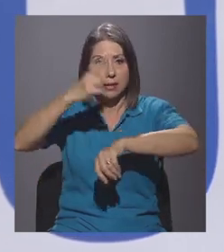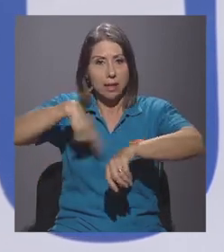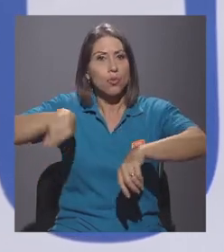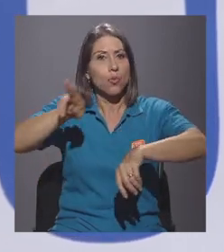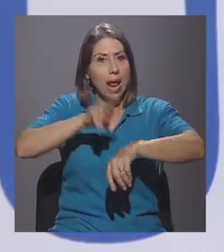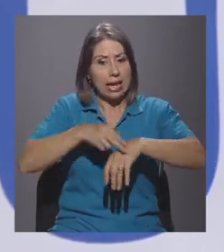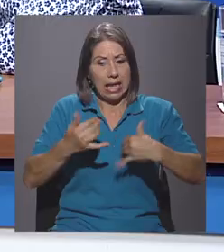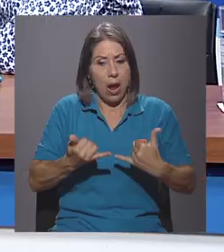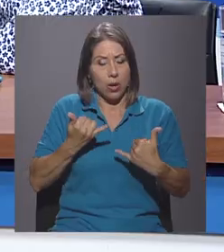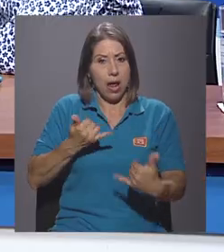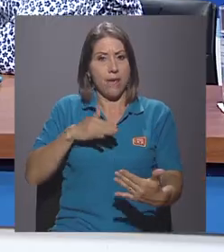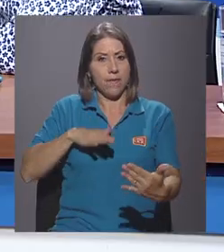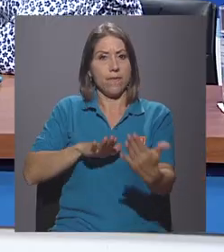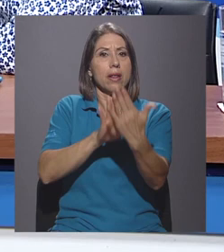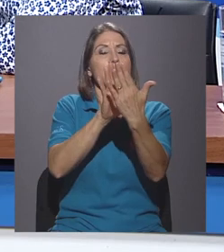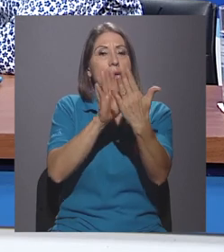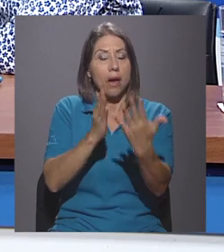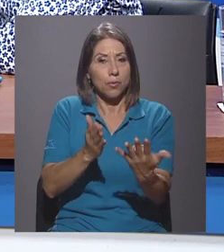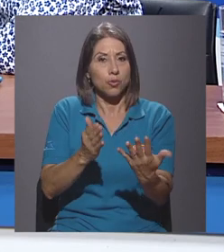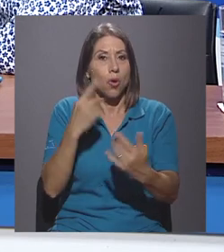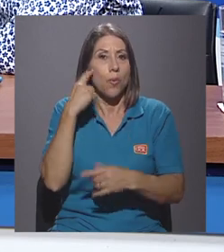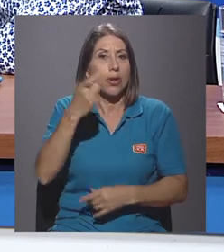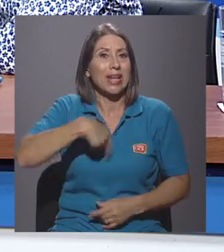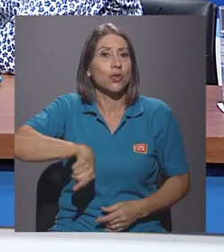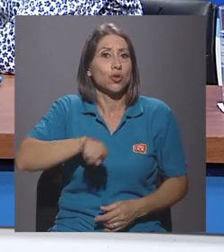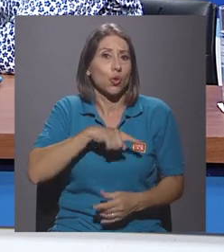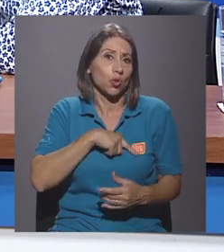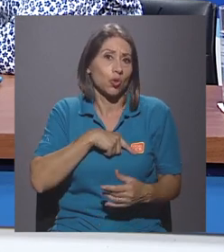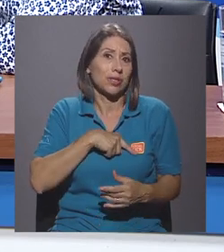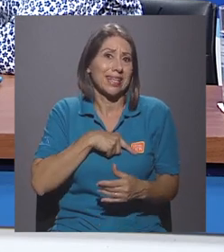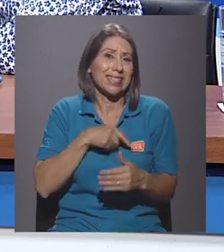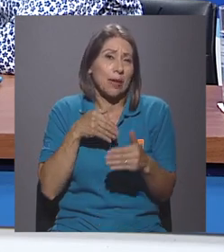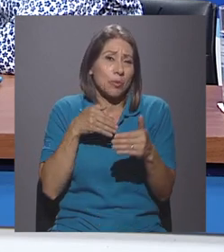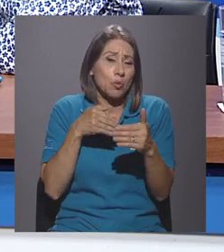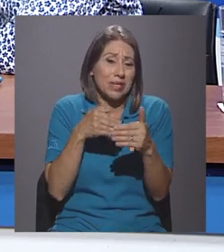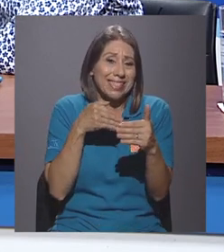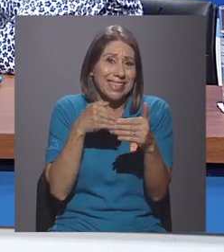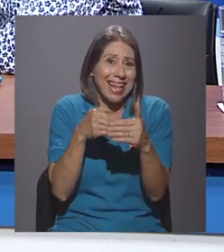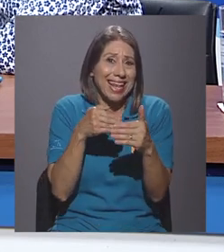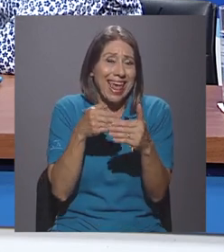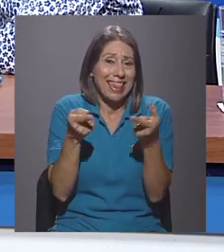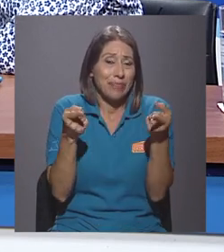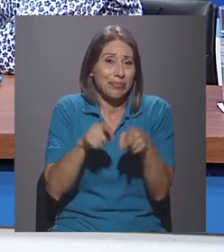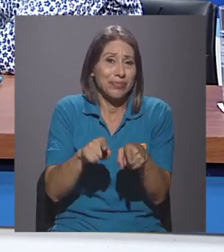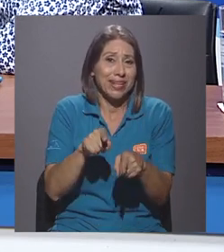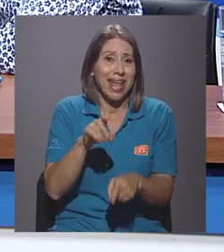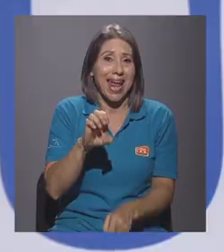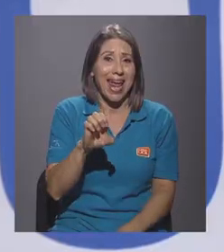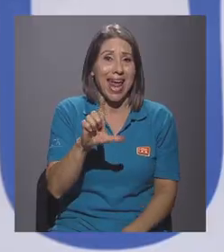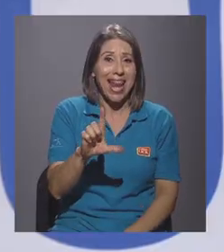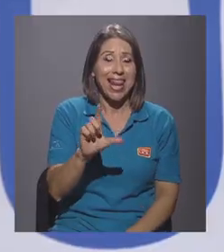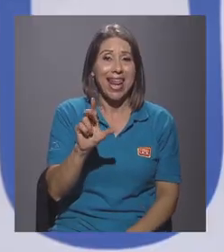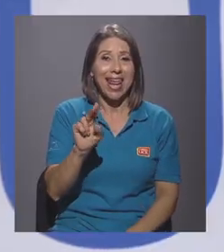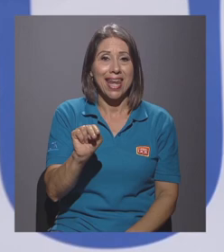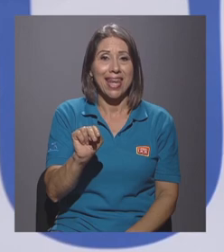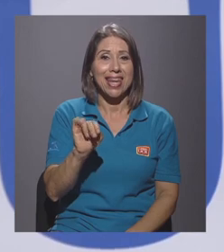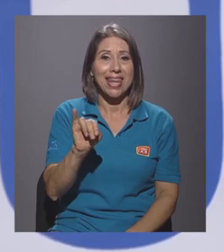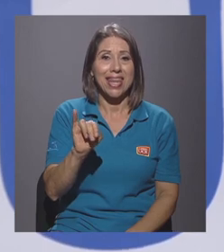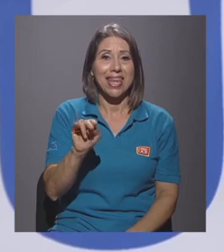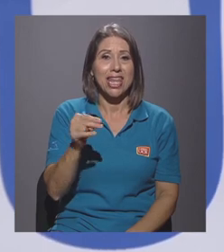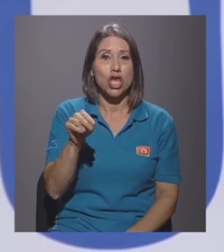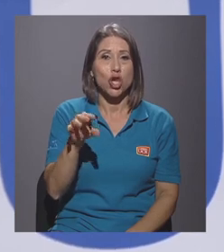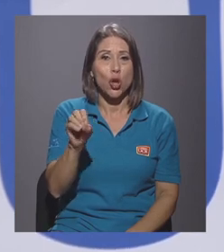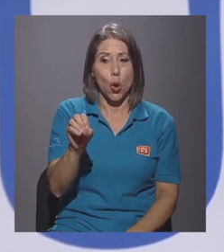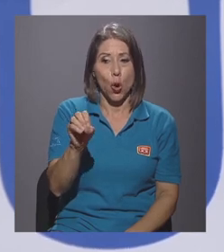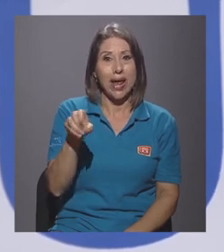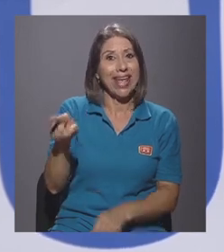enfrentamos debido a que estamos muy cerca, por ejemplo, del fenómeno del niño. Entonces, el niño, que es un